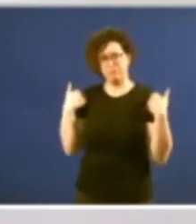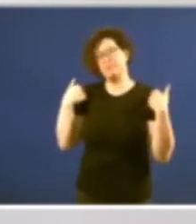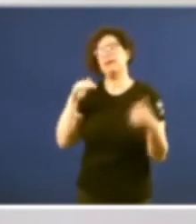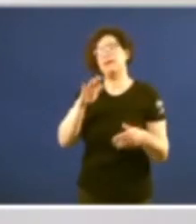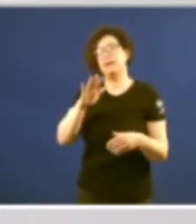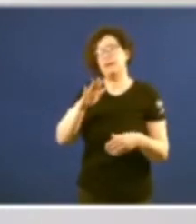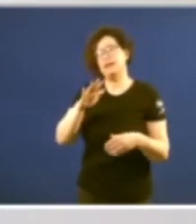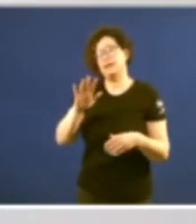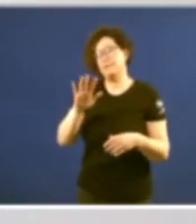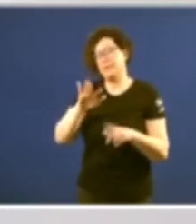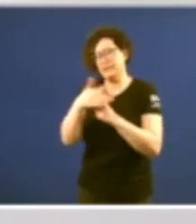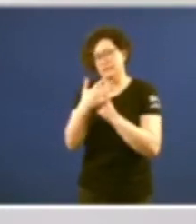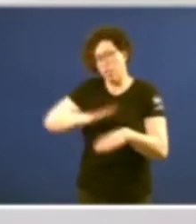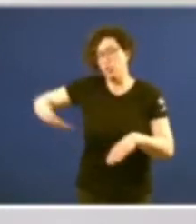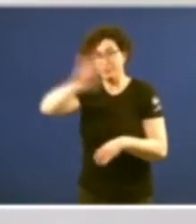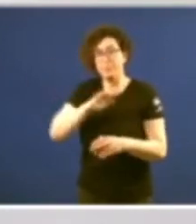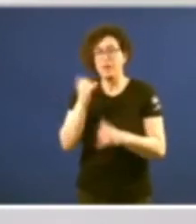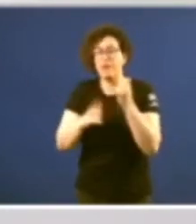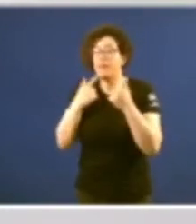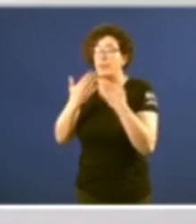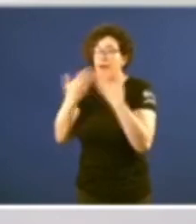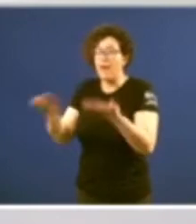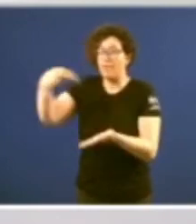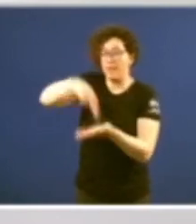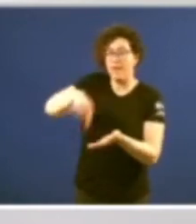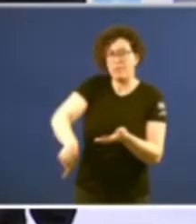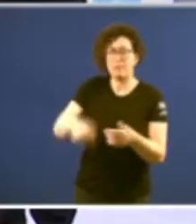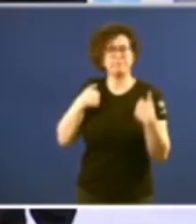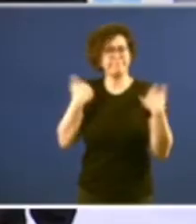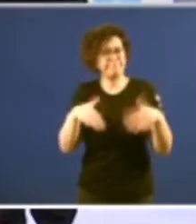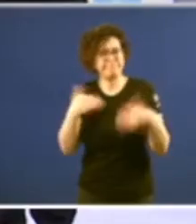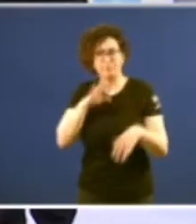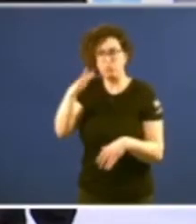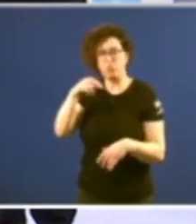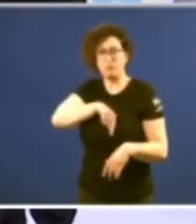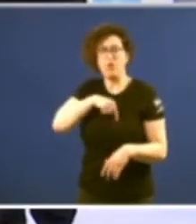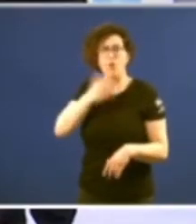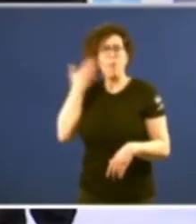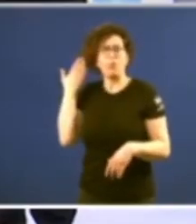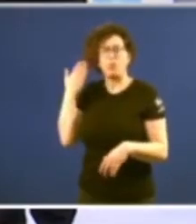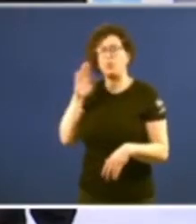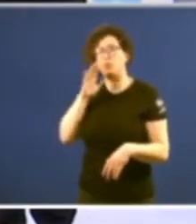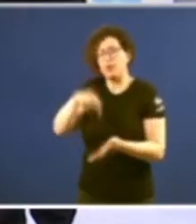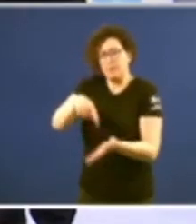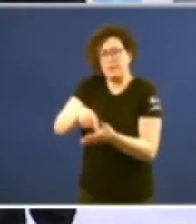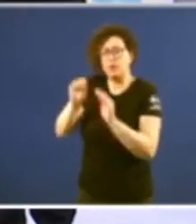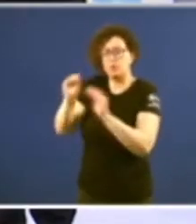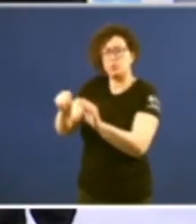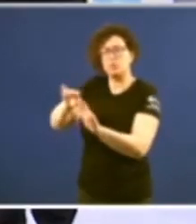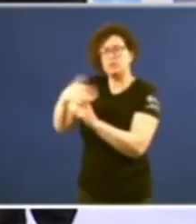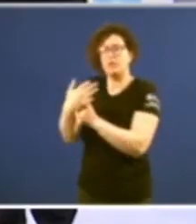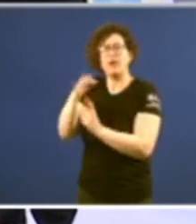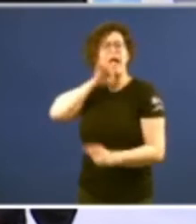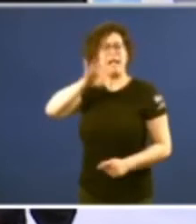a súa presencia e congratulámonos polo orgullo con que Decote reivindica a súa condición de